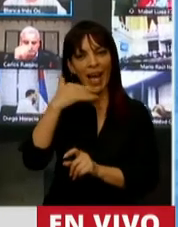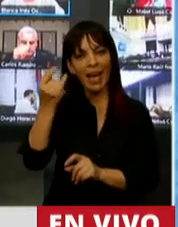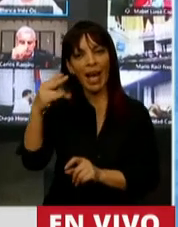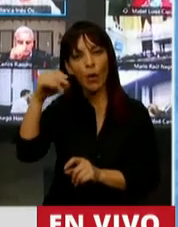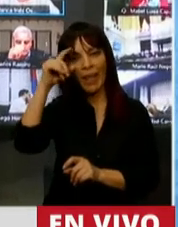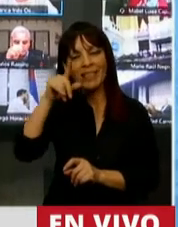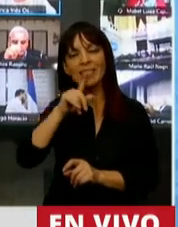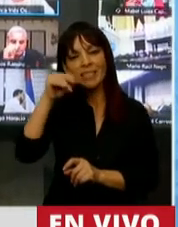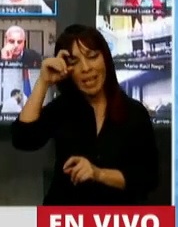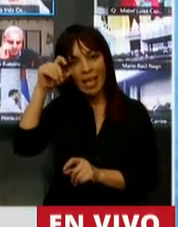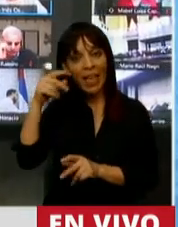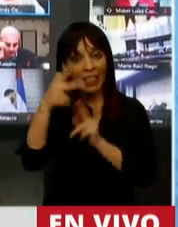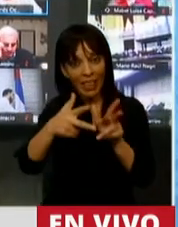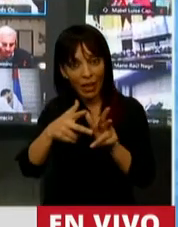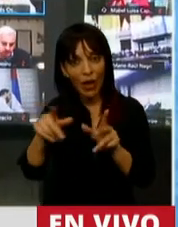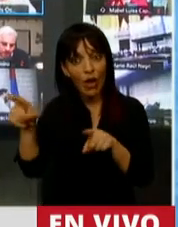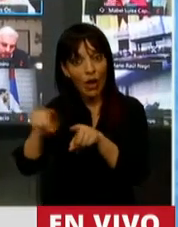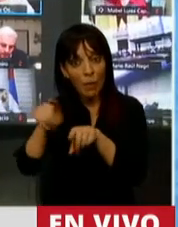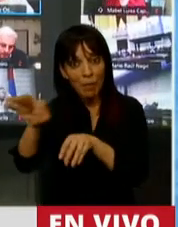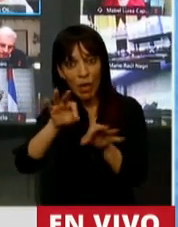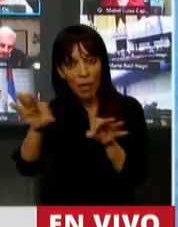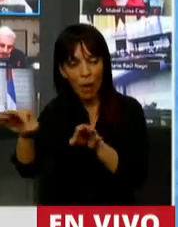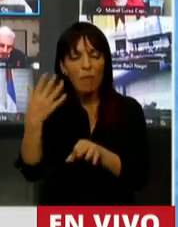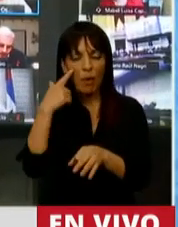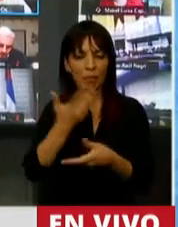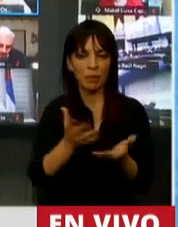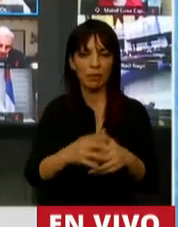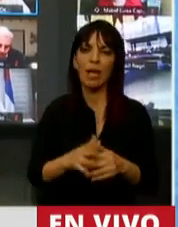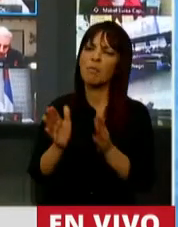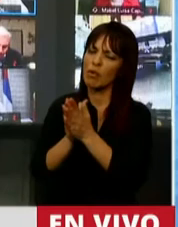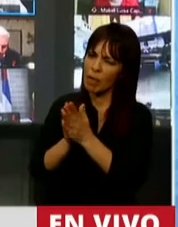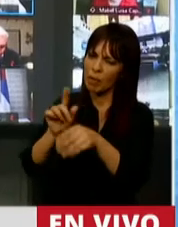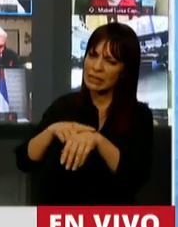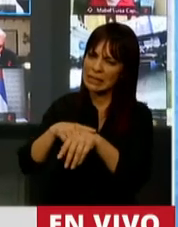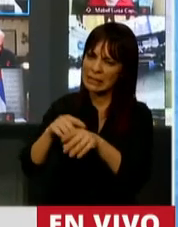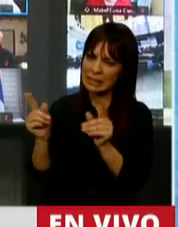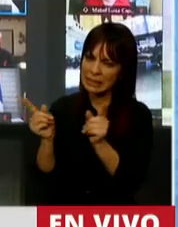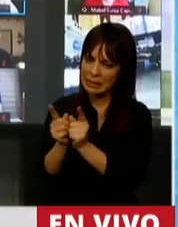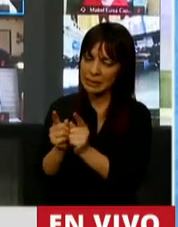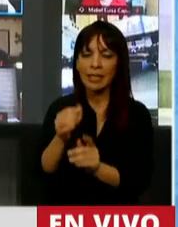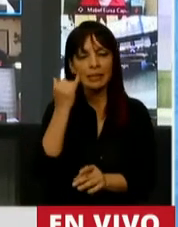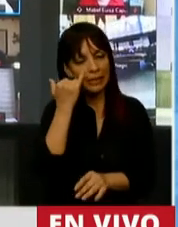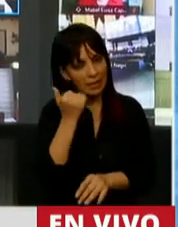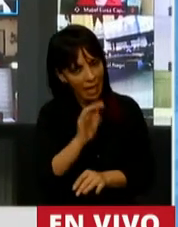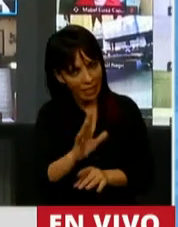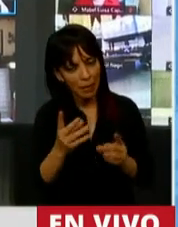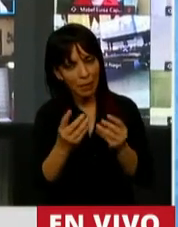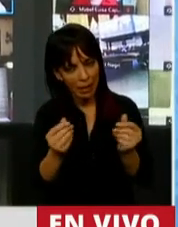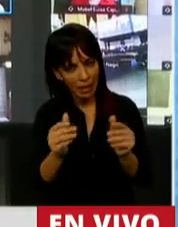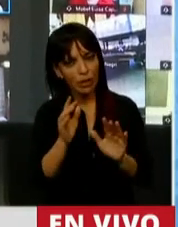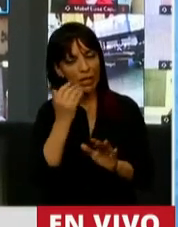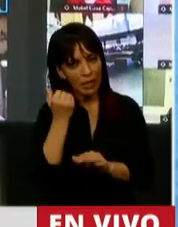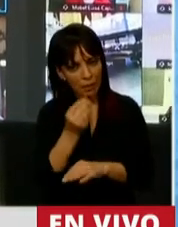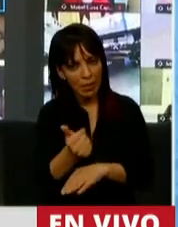onceras, vamos a poder sacarlas a relaciones. Diputada, a ver si podemos ir redondeando, por favor. Ahí termino, ahí termino,